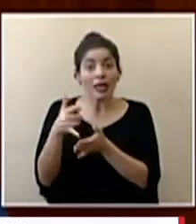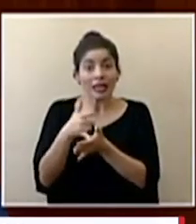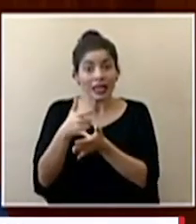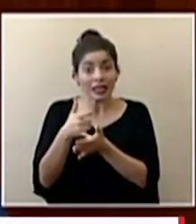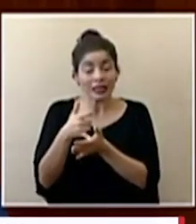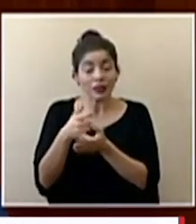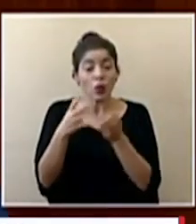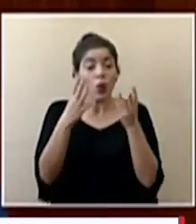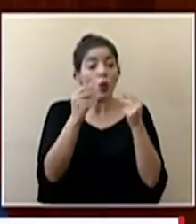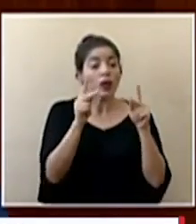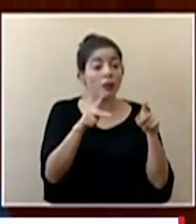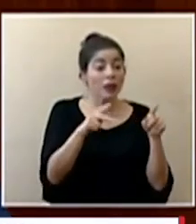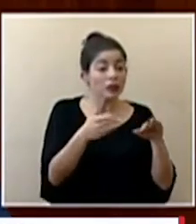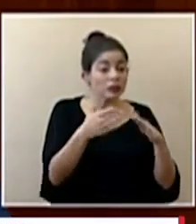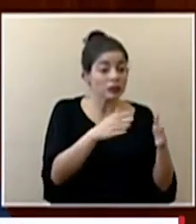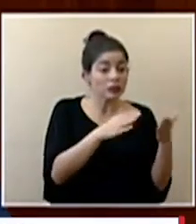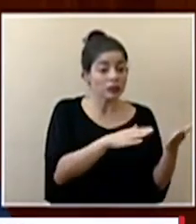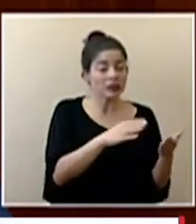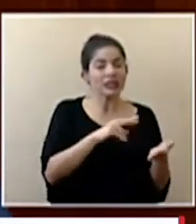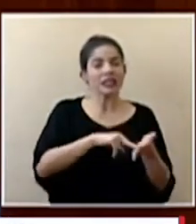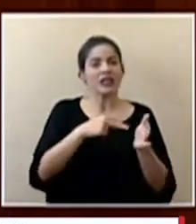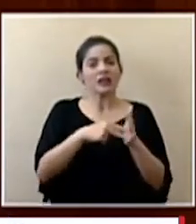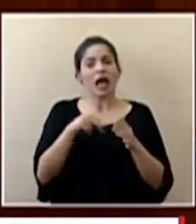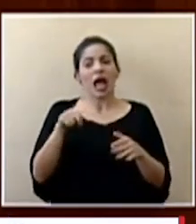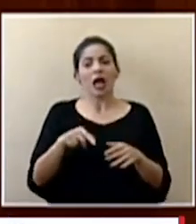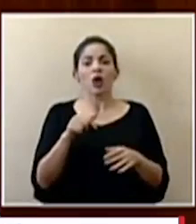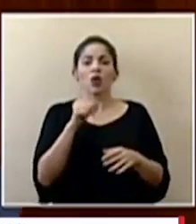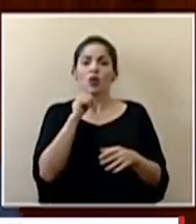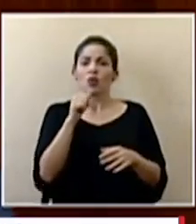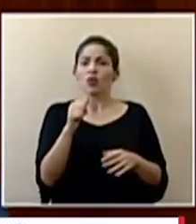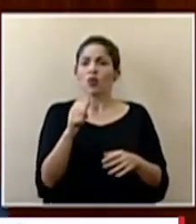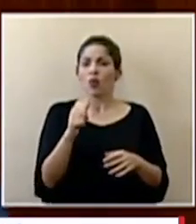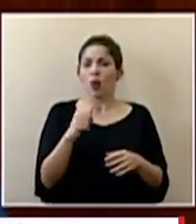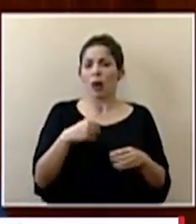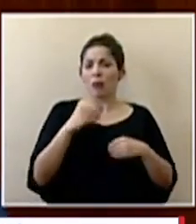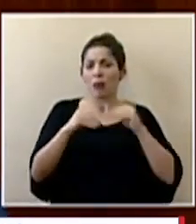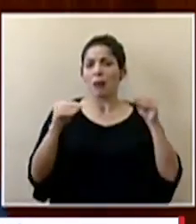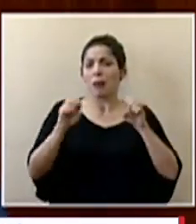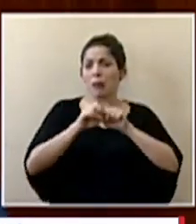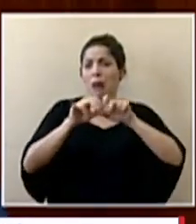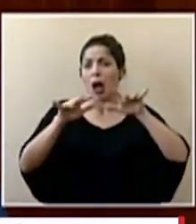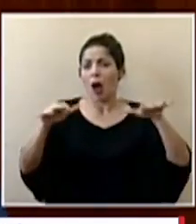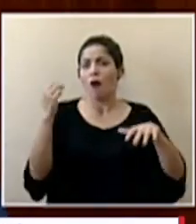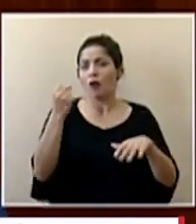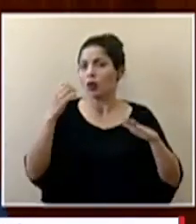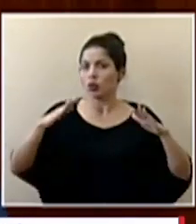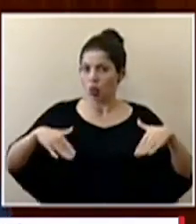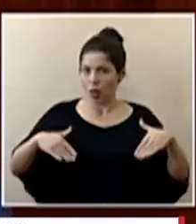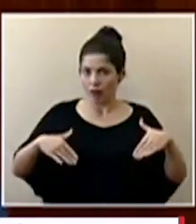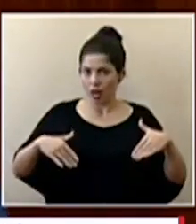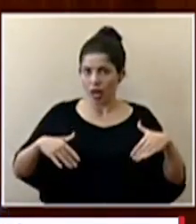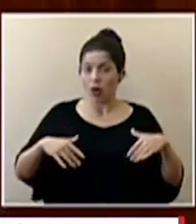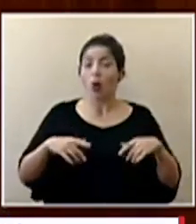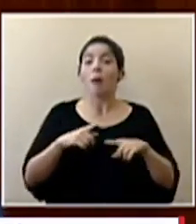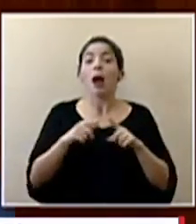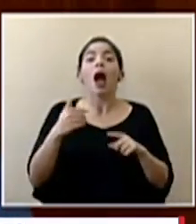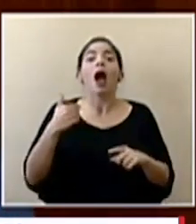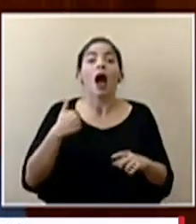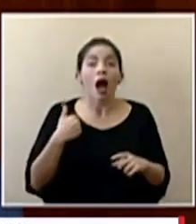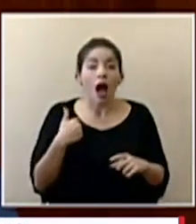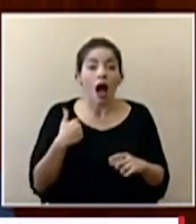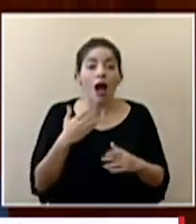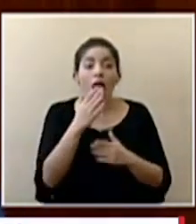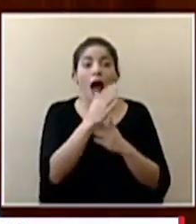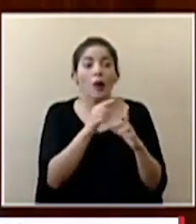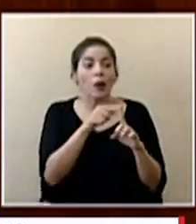y las personas que han fallecido no hay un reflejo de que tengamos una transmisión comunitaria que si han habido casos que no hemos